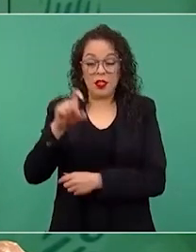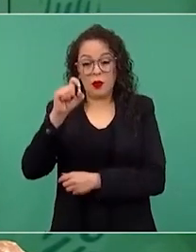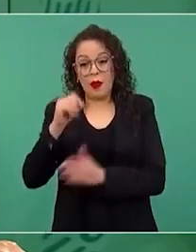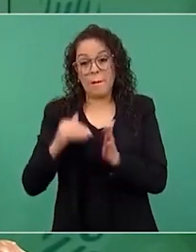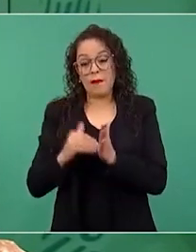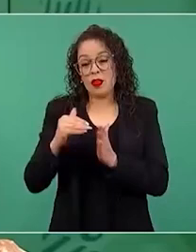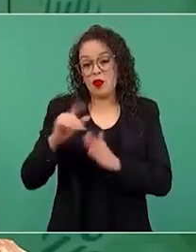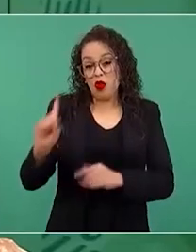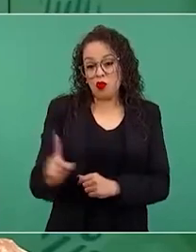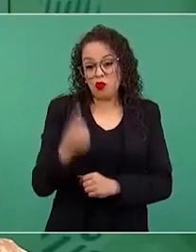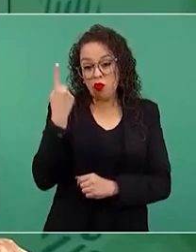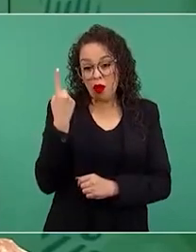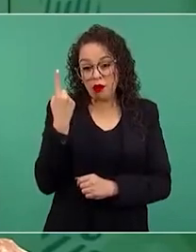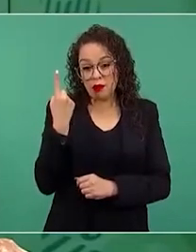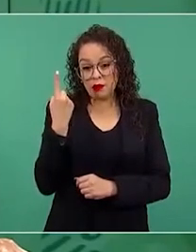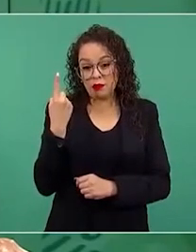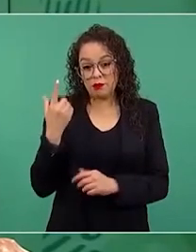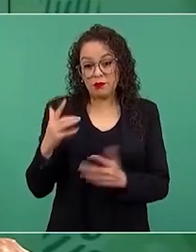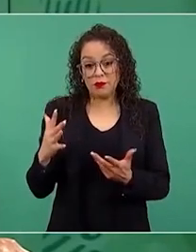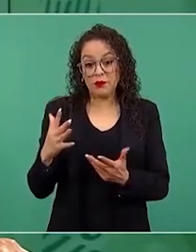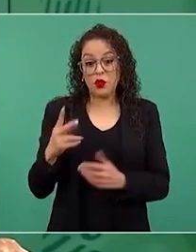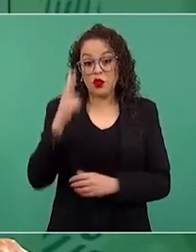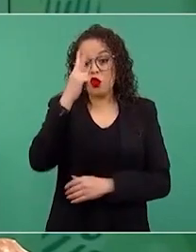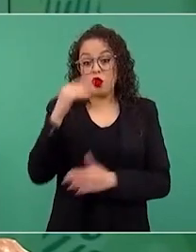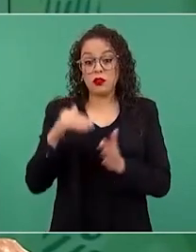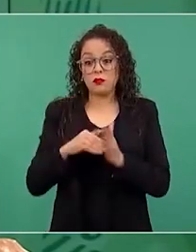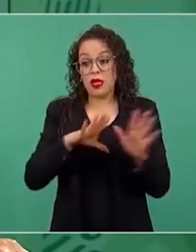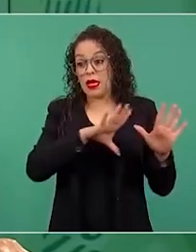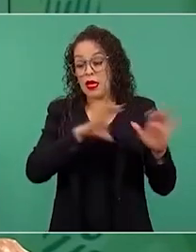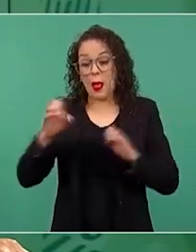como 2 mil 500 millones de pesos,